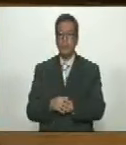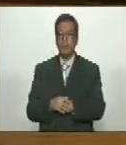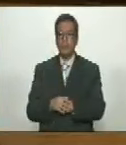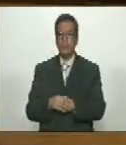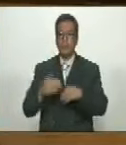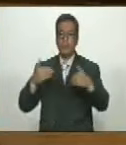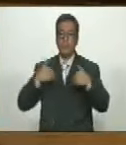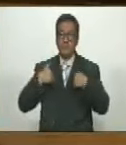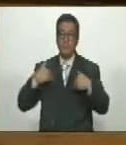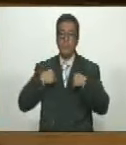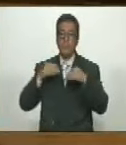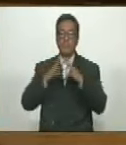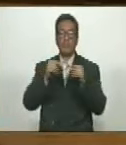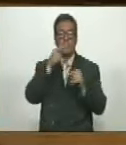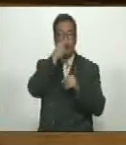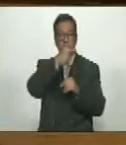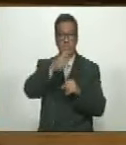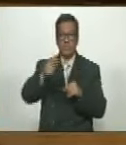del sufrimiento de un pueblo